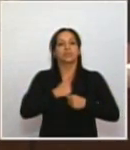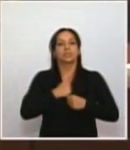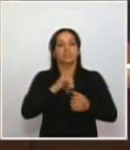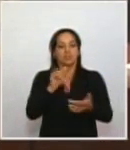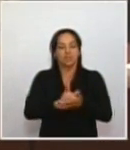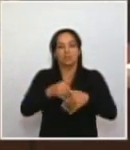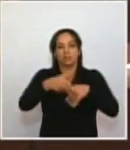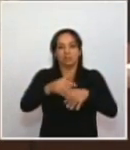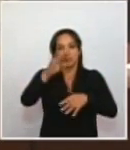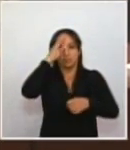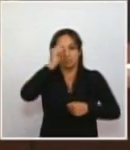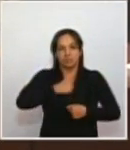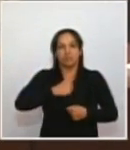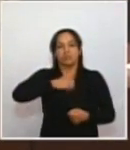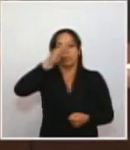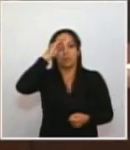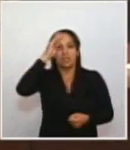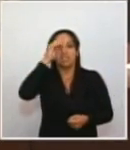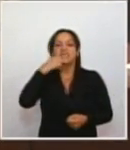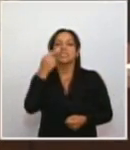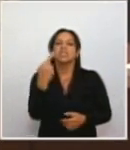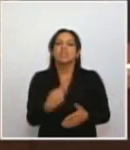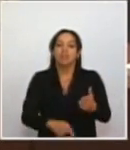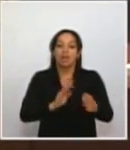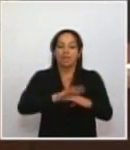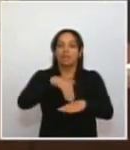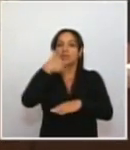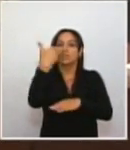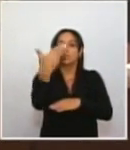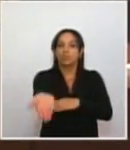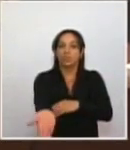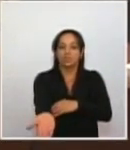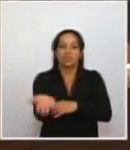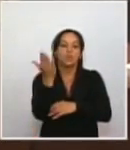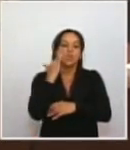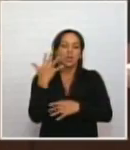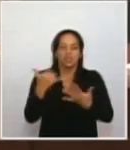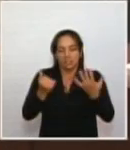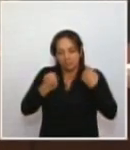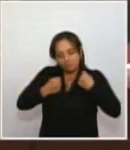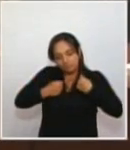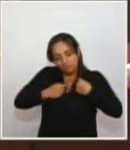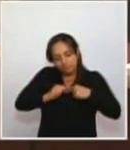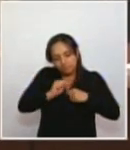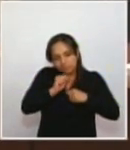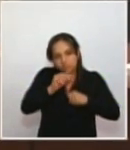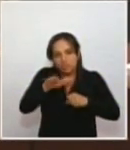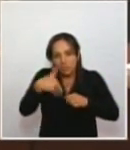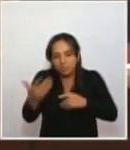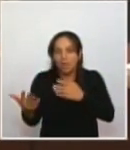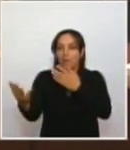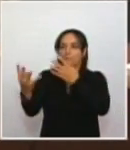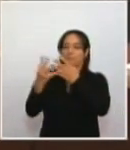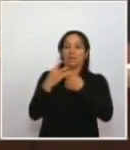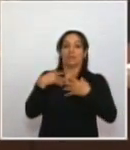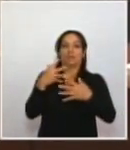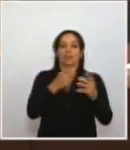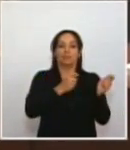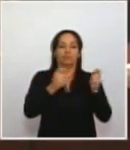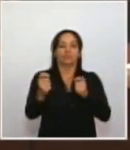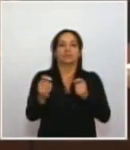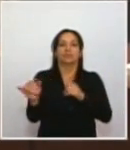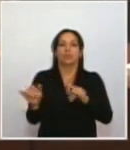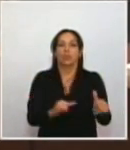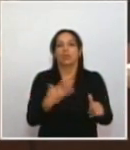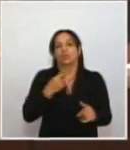militares, a nuestros policías, es que después de semejante sacrificio terminen empapelados, como